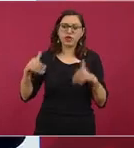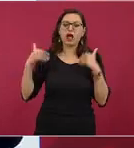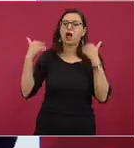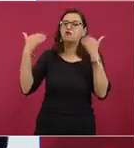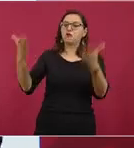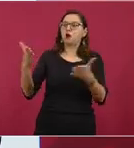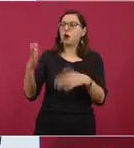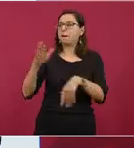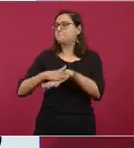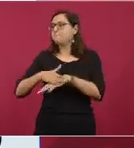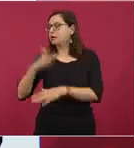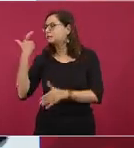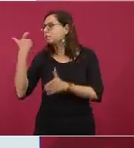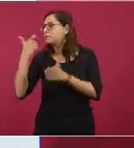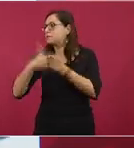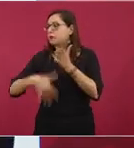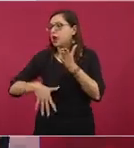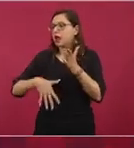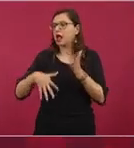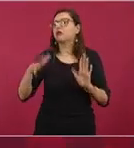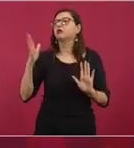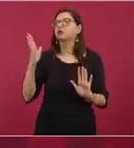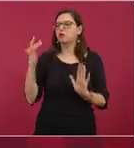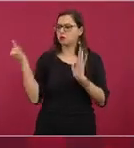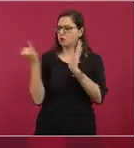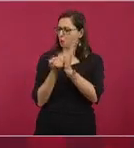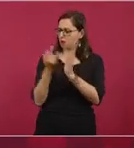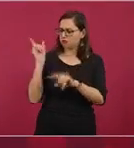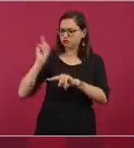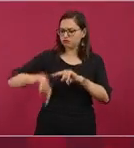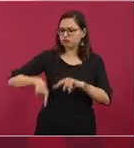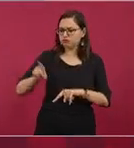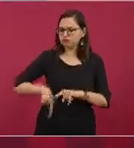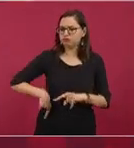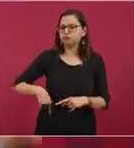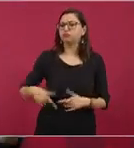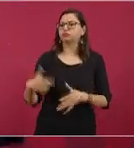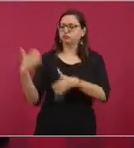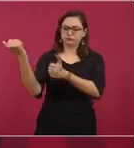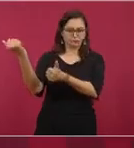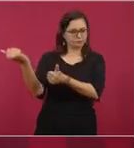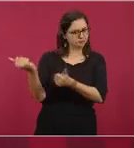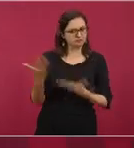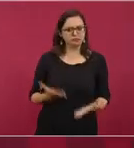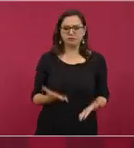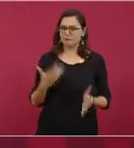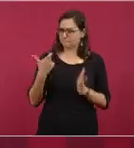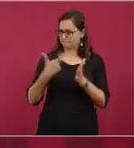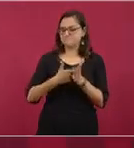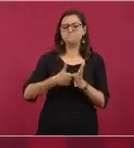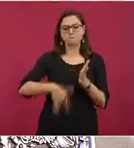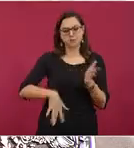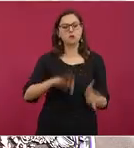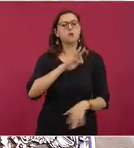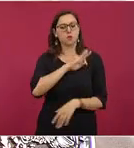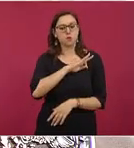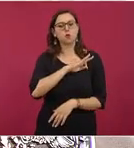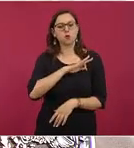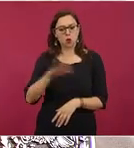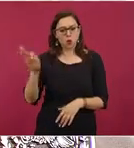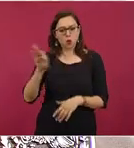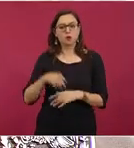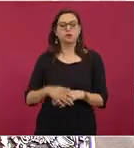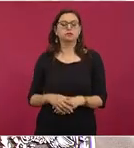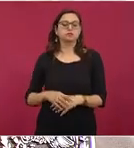importar se quitan aranceles y entra carne